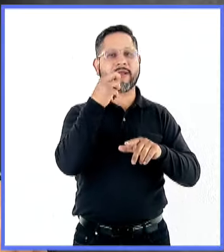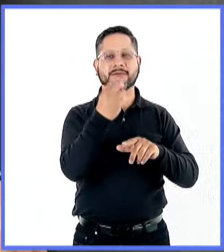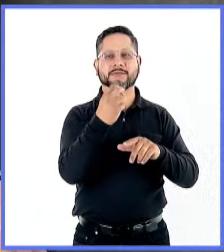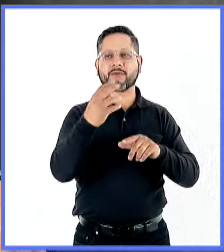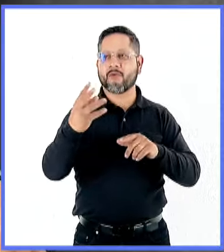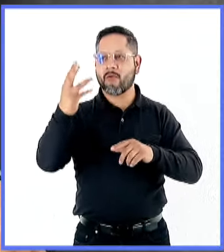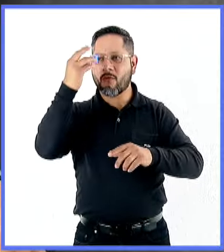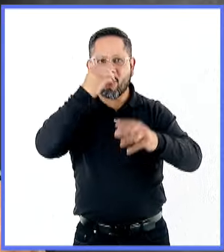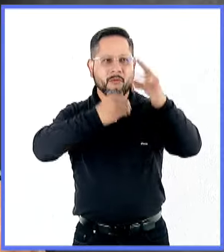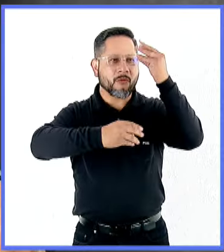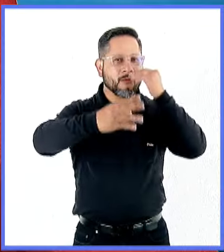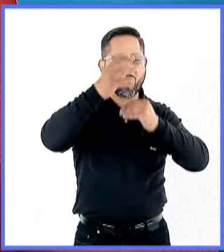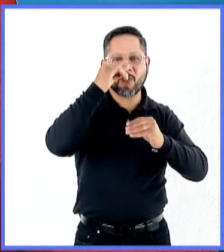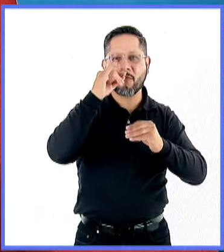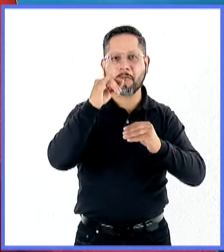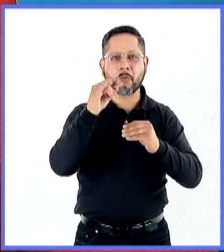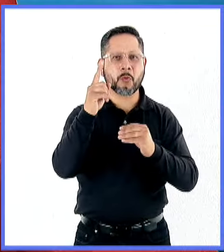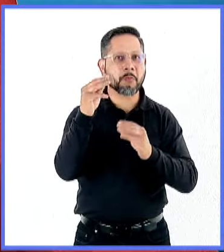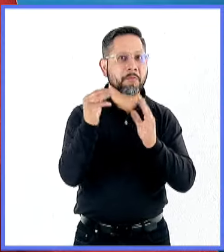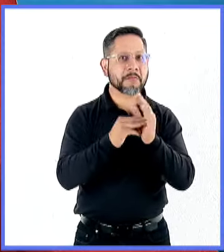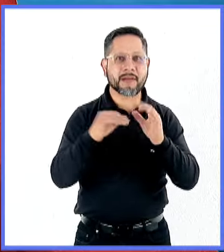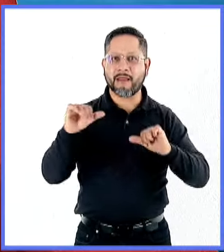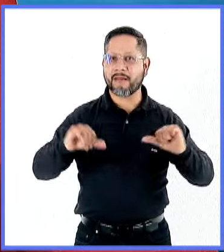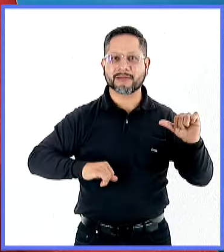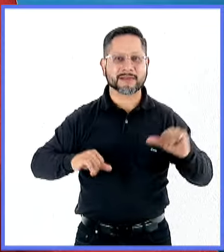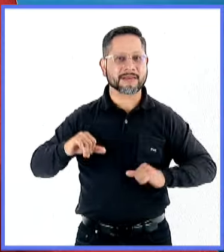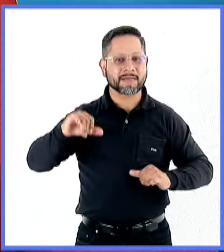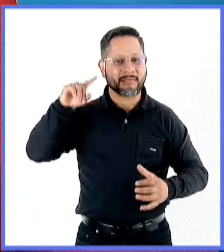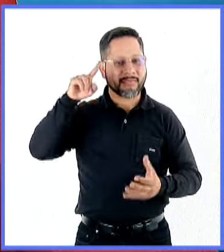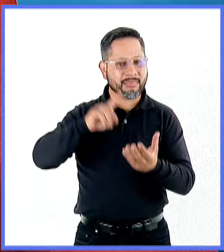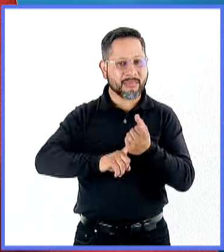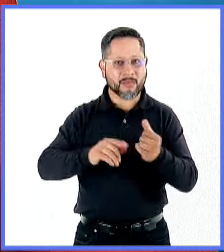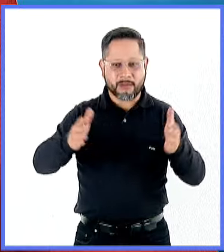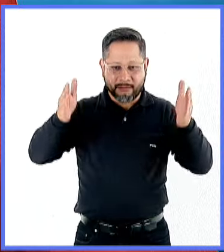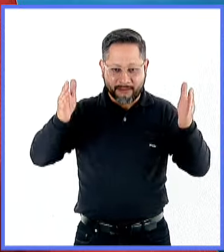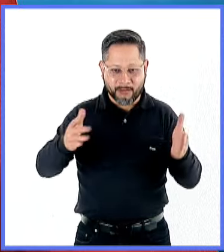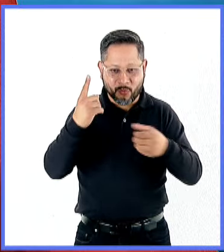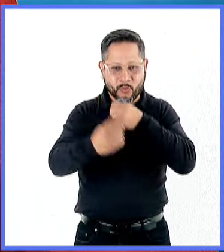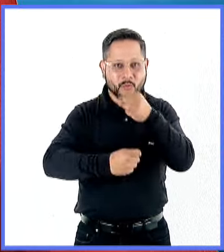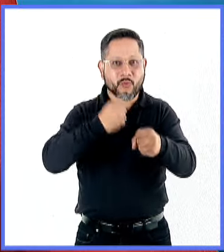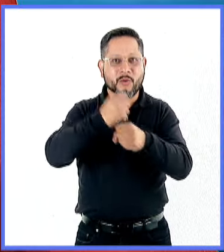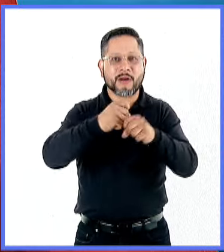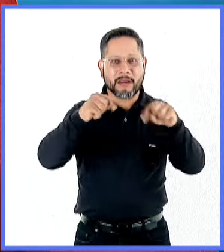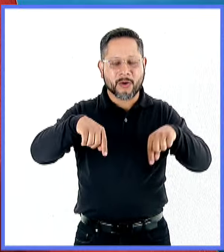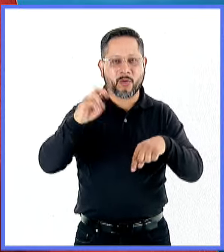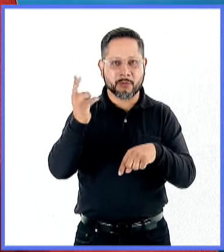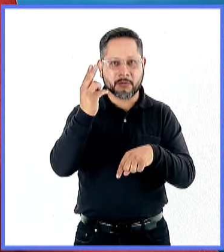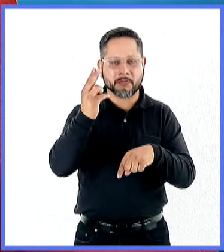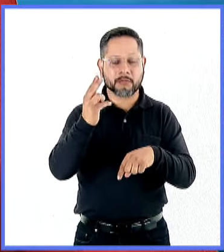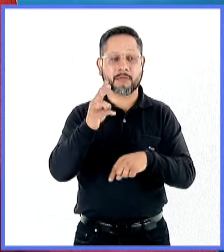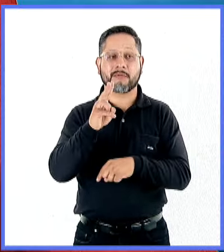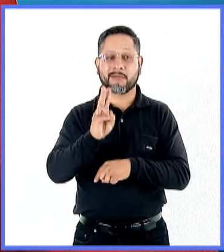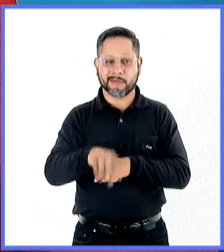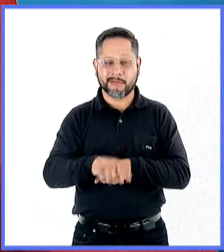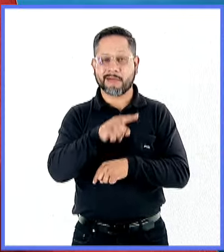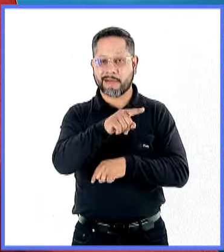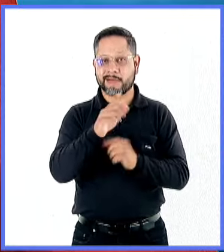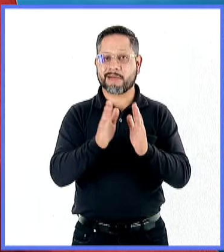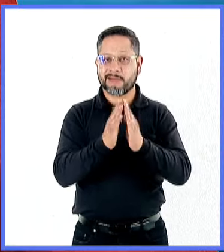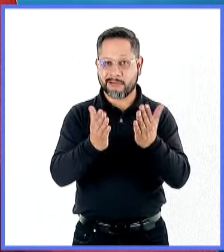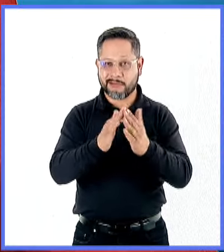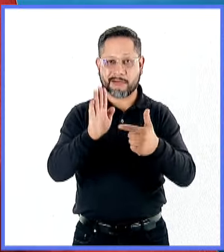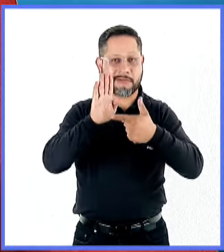conocimiento. Estamos hablando de más de 1,000 actividades y no podemos mencionarlas a todas ellas, pero por supuesto habrá presentaciones de libro, muchas,